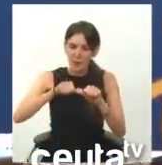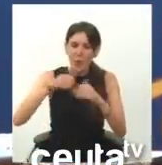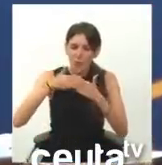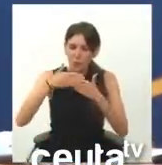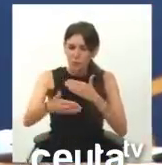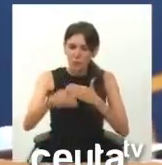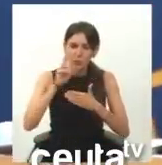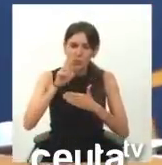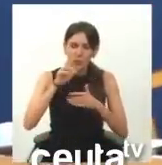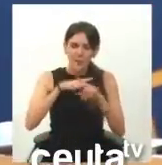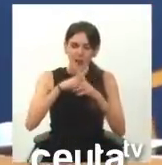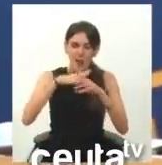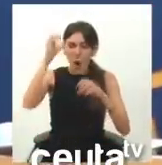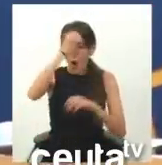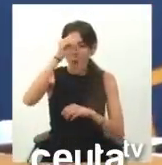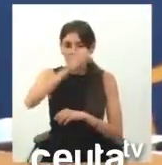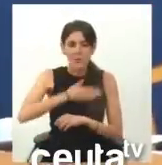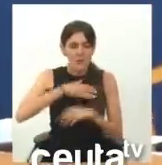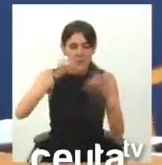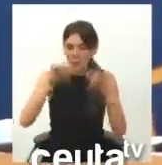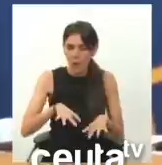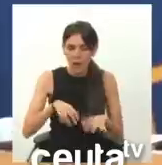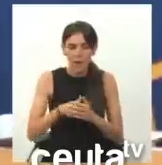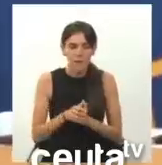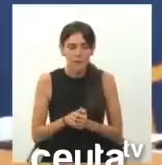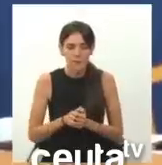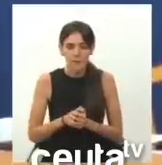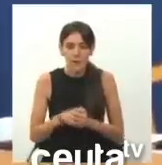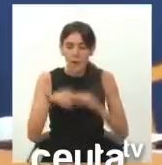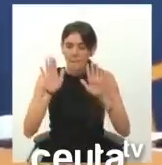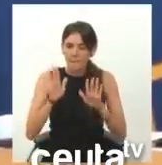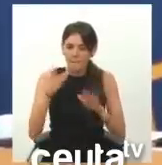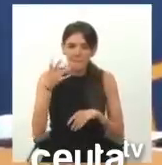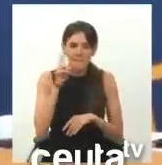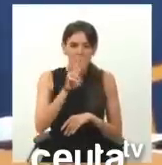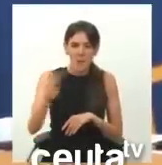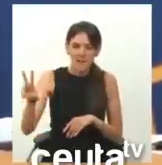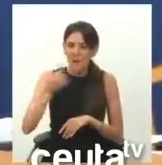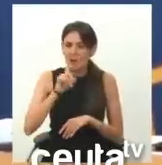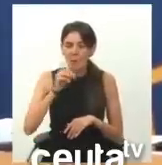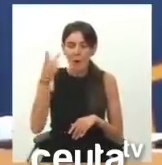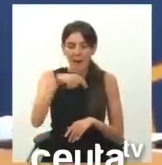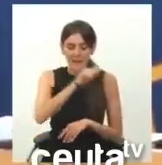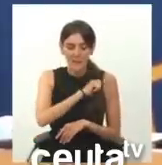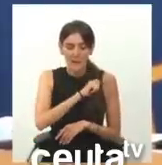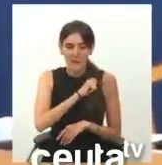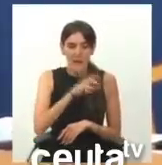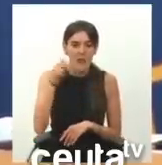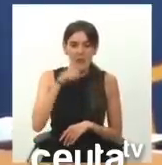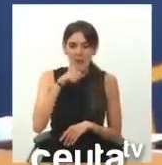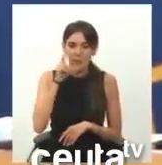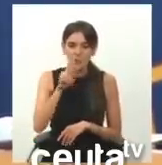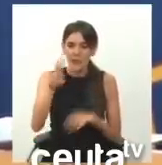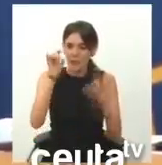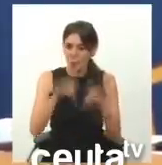a la misma conclusión que tengo yo ahora, pero se mira por España mirando por Ceuta.